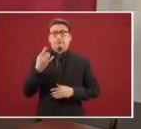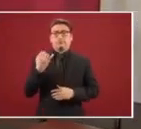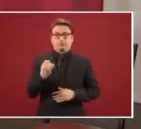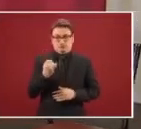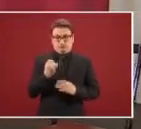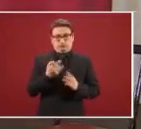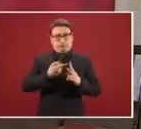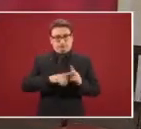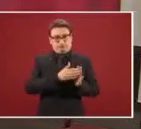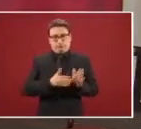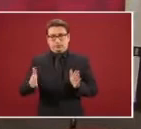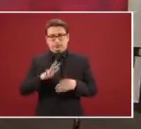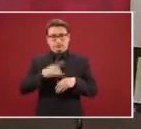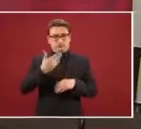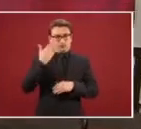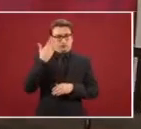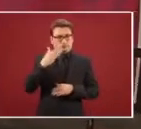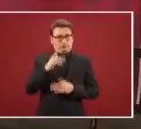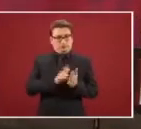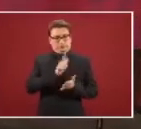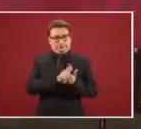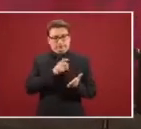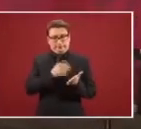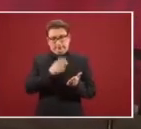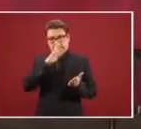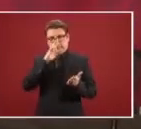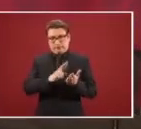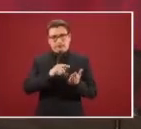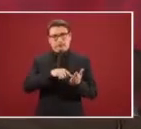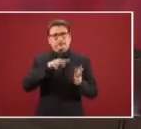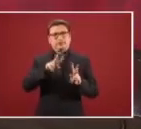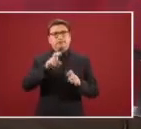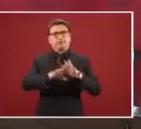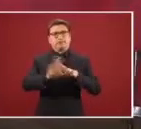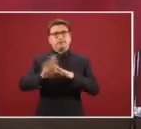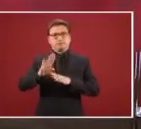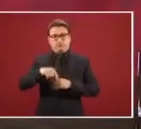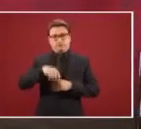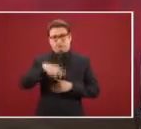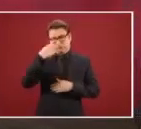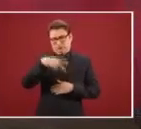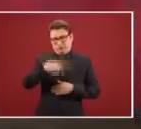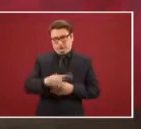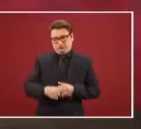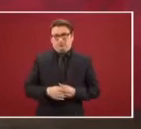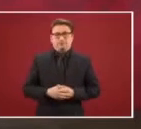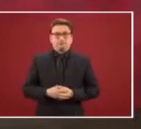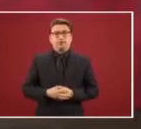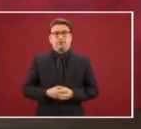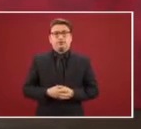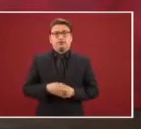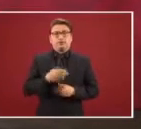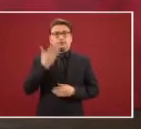con fundamento en las disposiciones legales que regulan la migración en nuestro país y con las